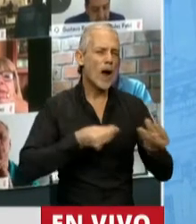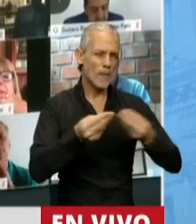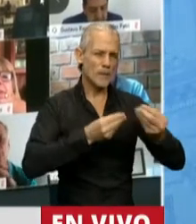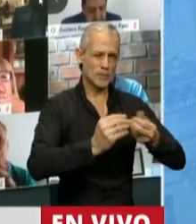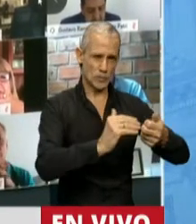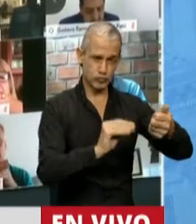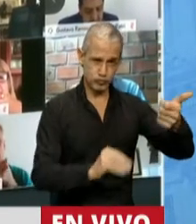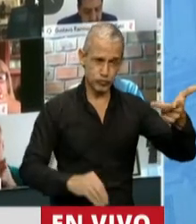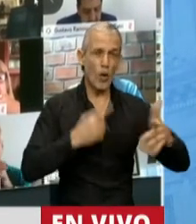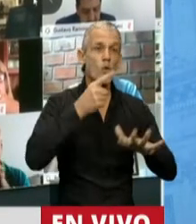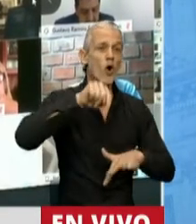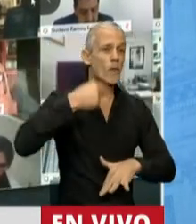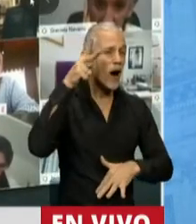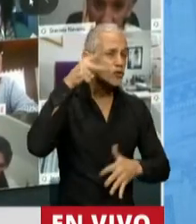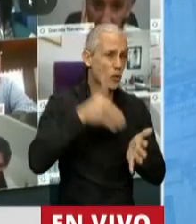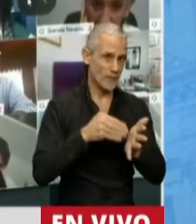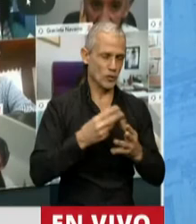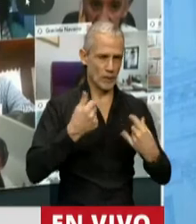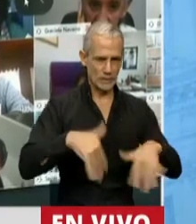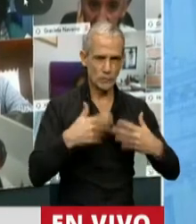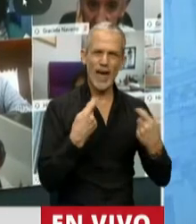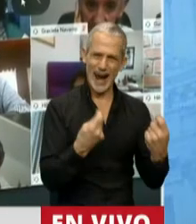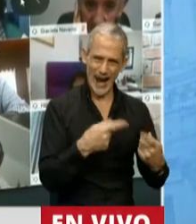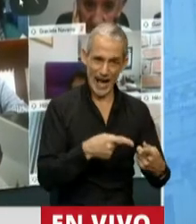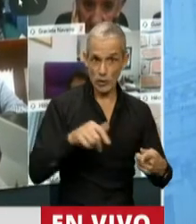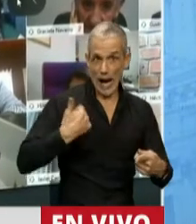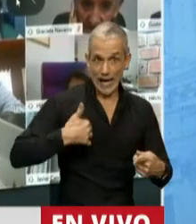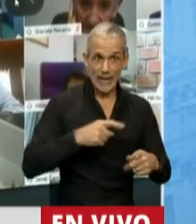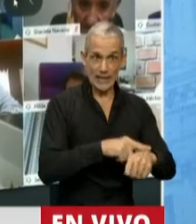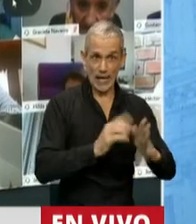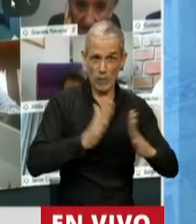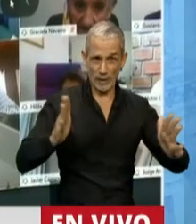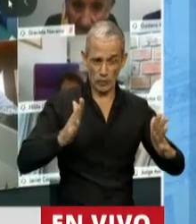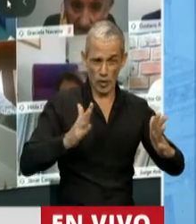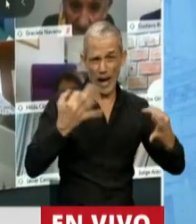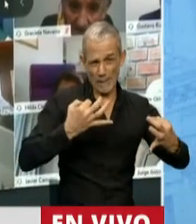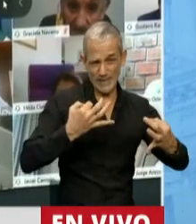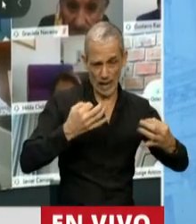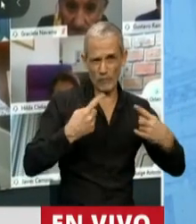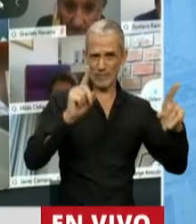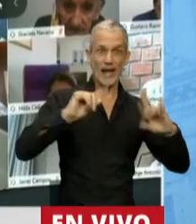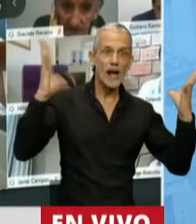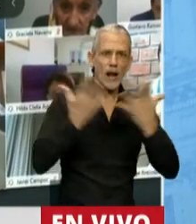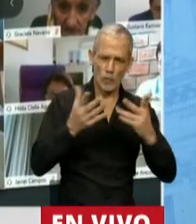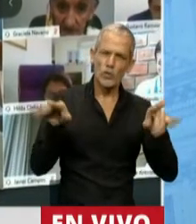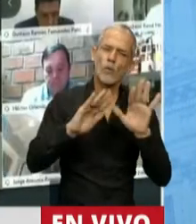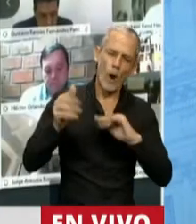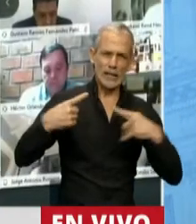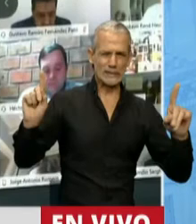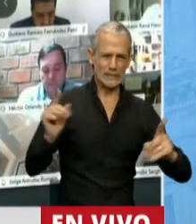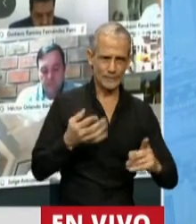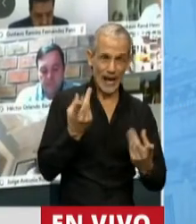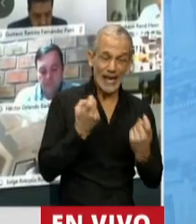1,8 billones de gastos en un momento muy particular en la Argentina y en el mundo, donde se necesita